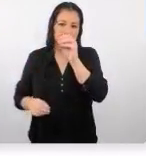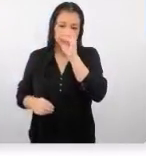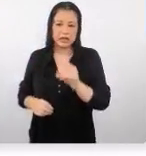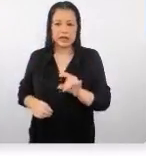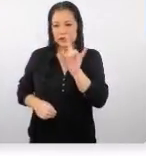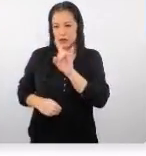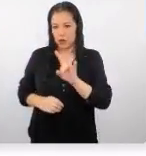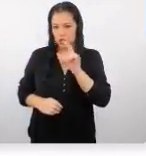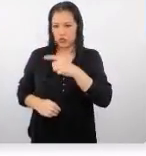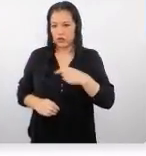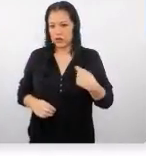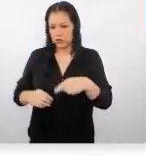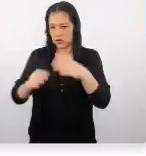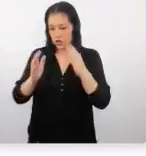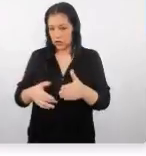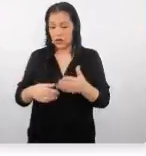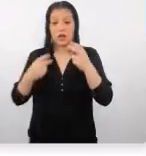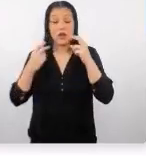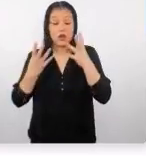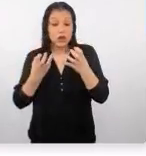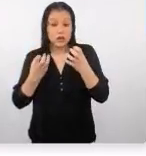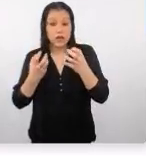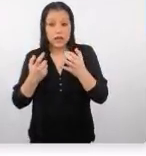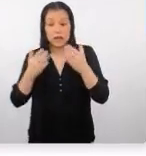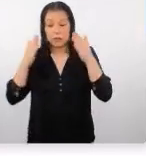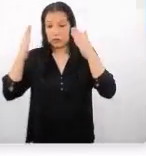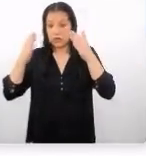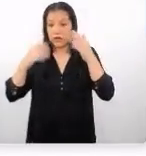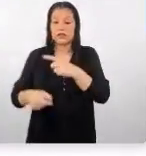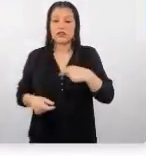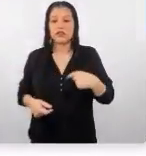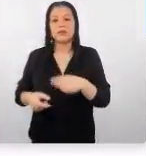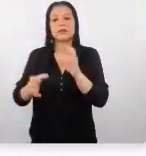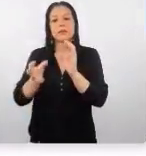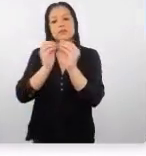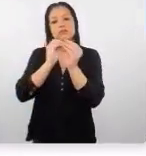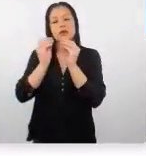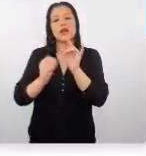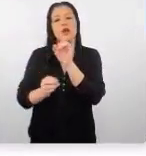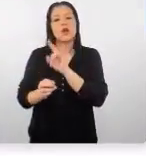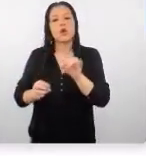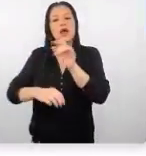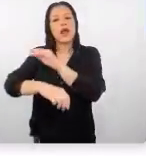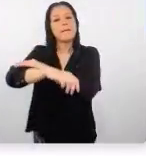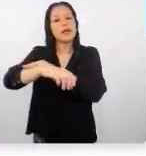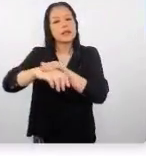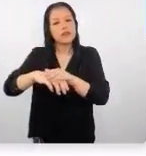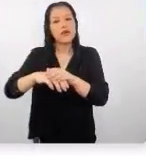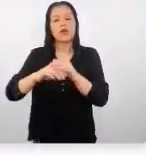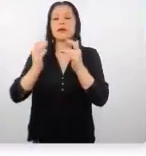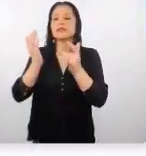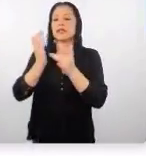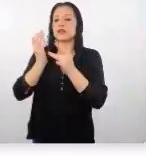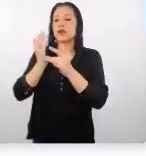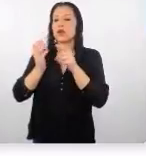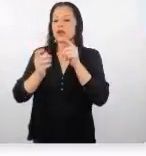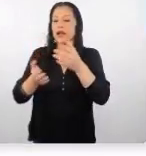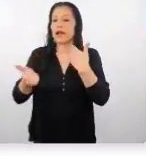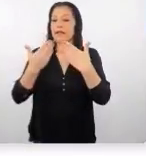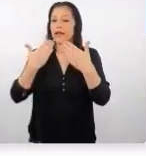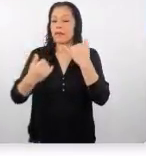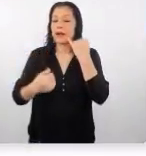Entonces, si nosotros nos vamos al mercado chino, tenemos que adaptarnos y utilizar las plataformas que se utilizan en China